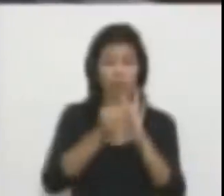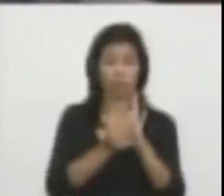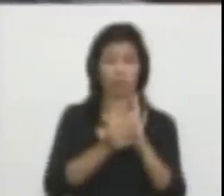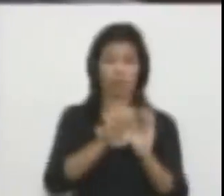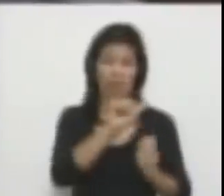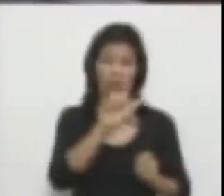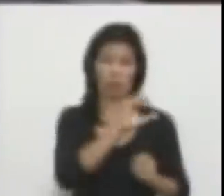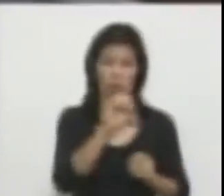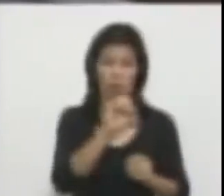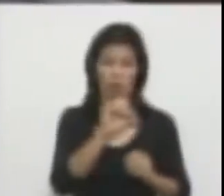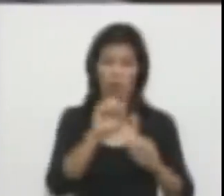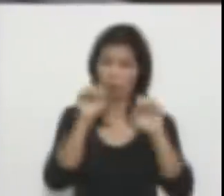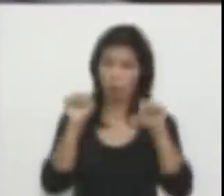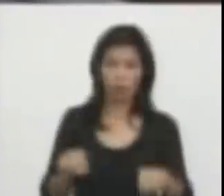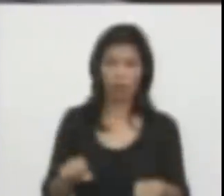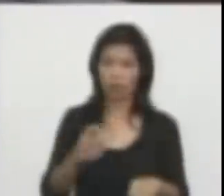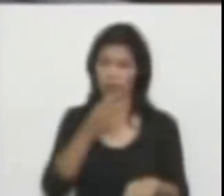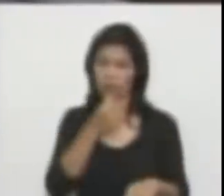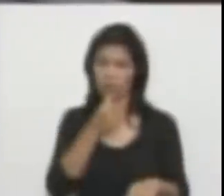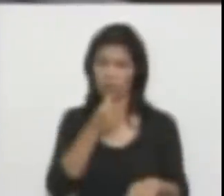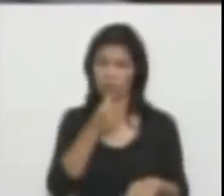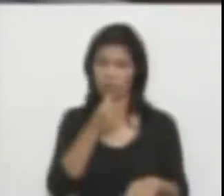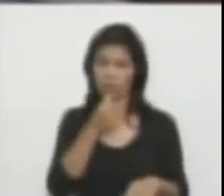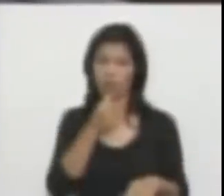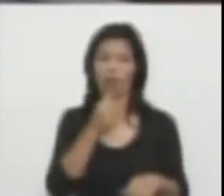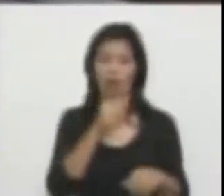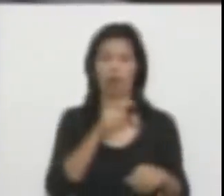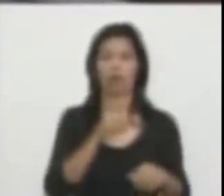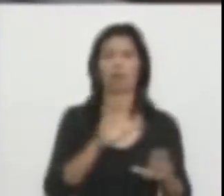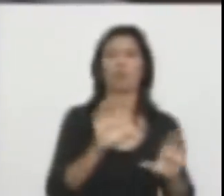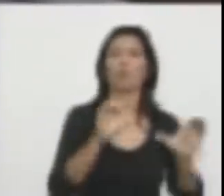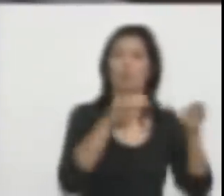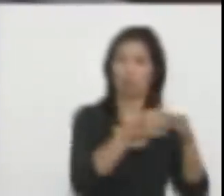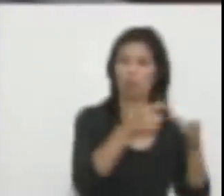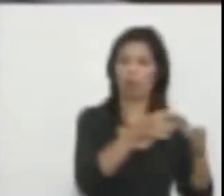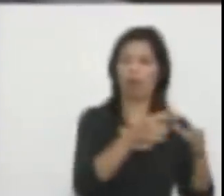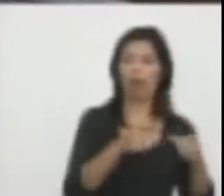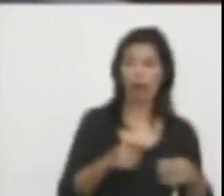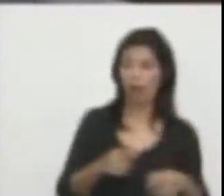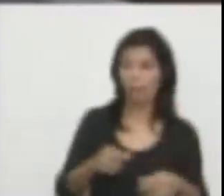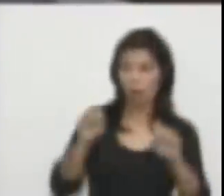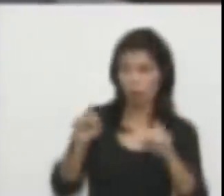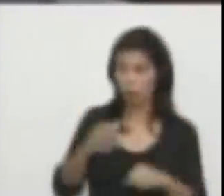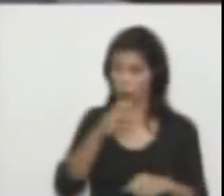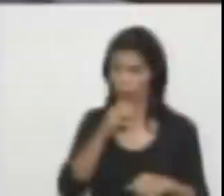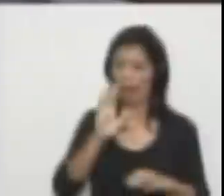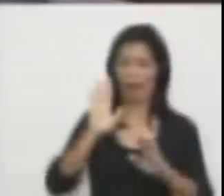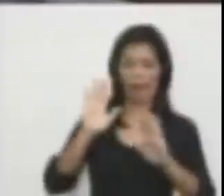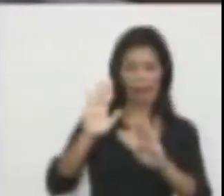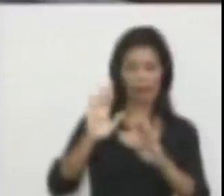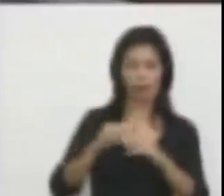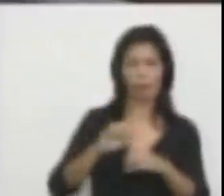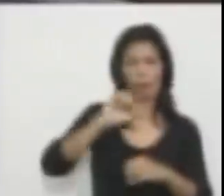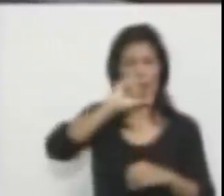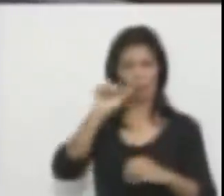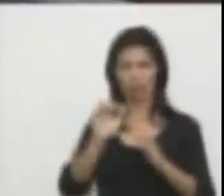se aprobara, ellos tenían en el lobby gay un plan B consistente